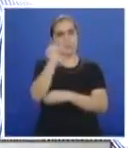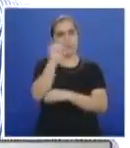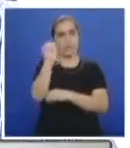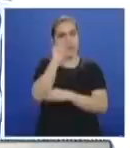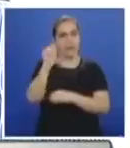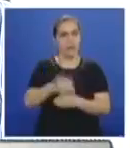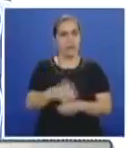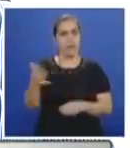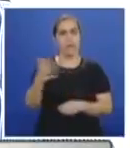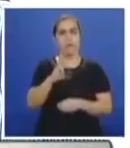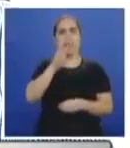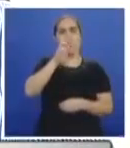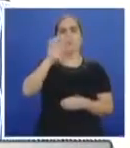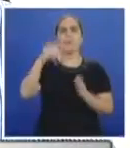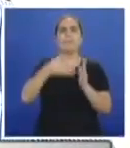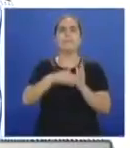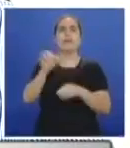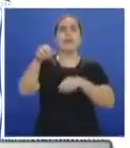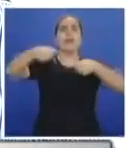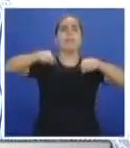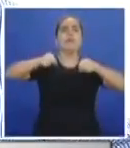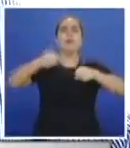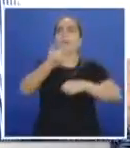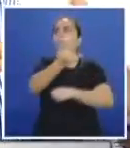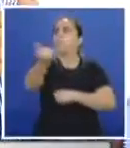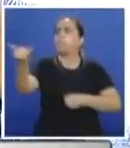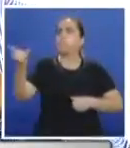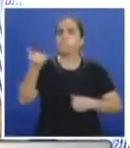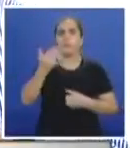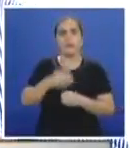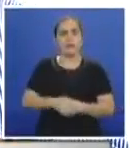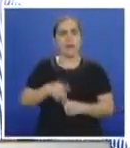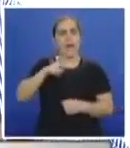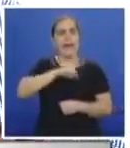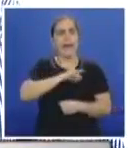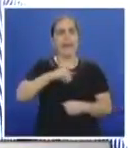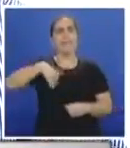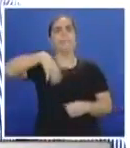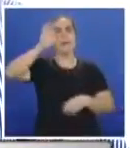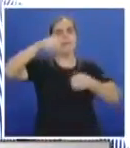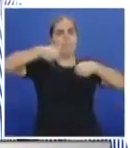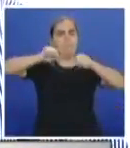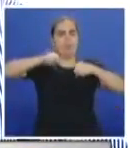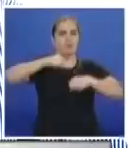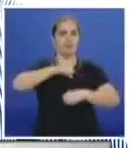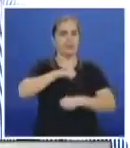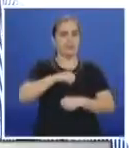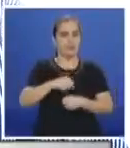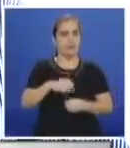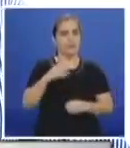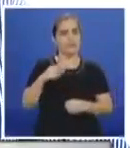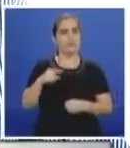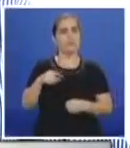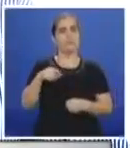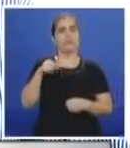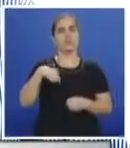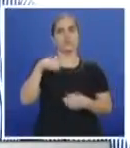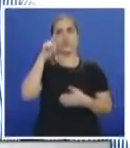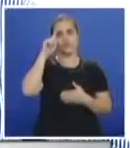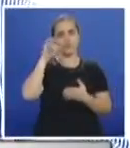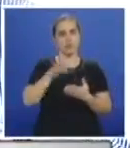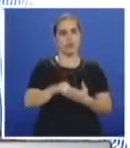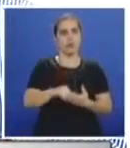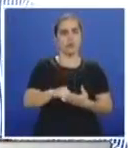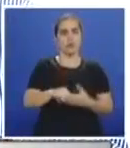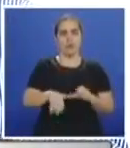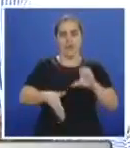hay más de 800 mil motos. Aterrese usted. Es la ciudad per cápita que más motos tiene en Colombia y creo que las que